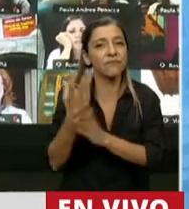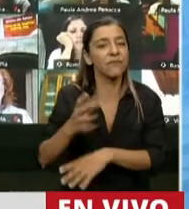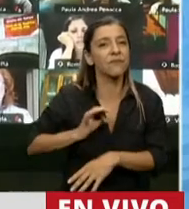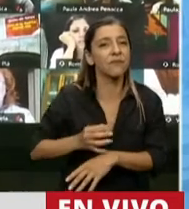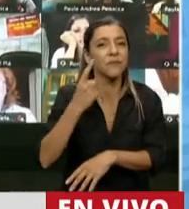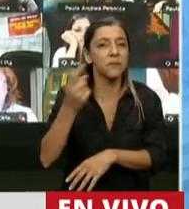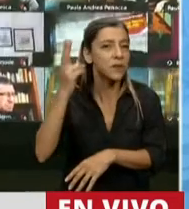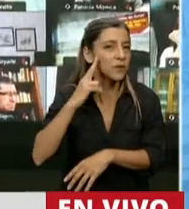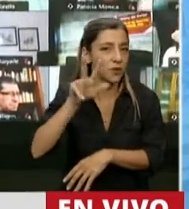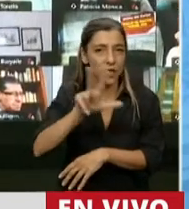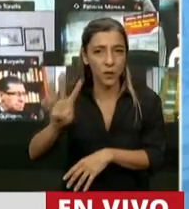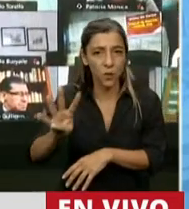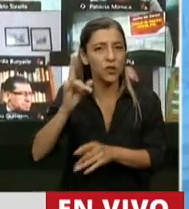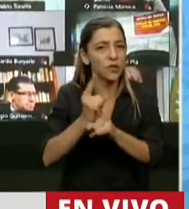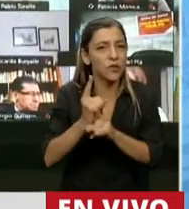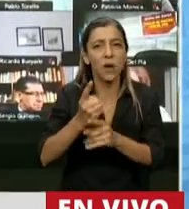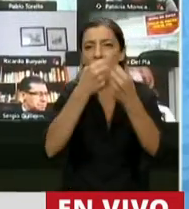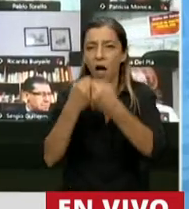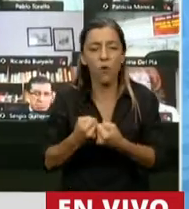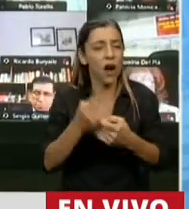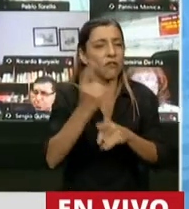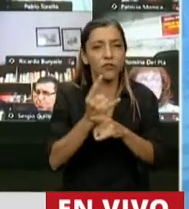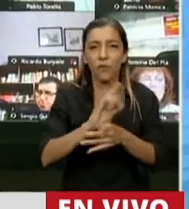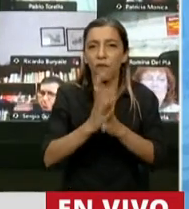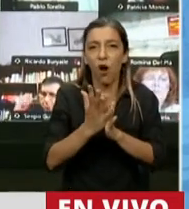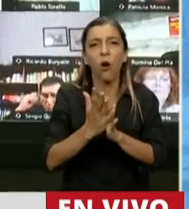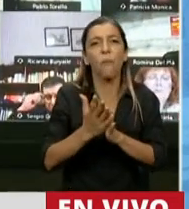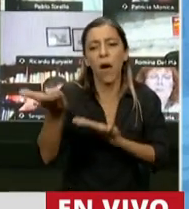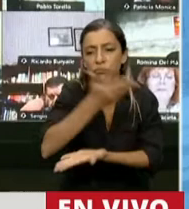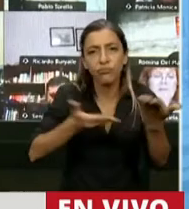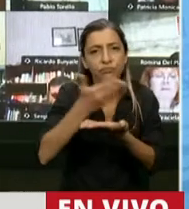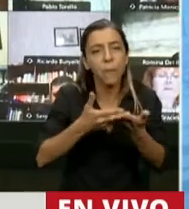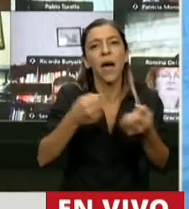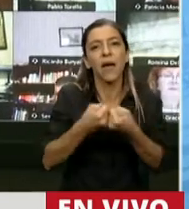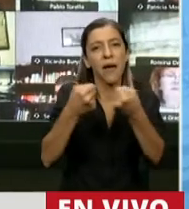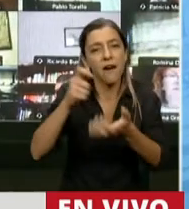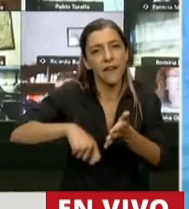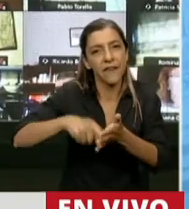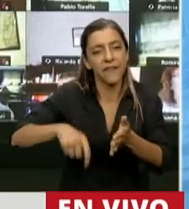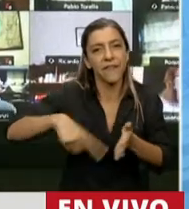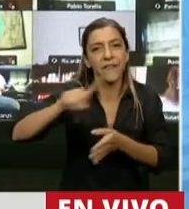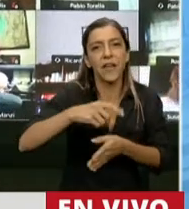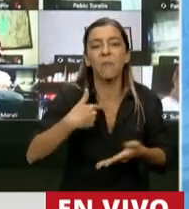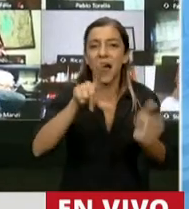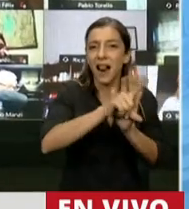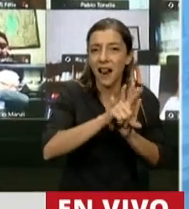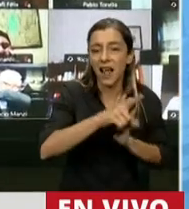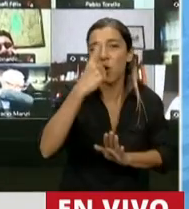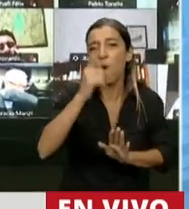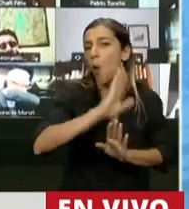siempre de base concertada convencional exige un camino en el cual la ley es el último paso